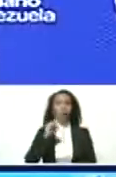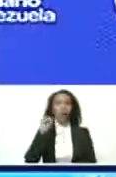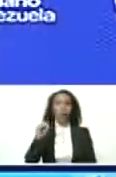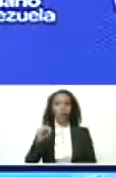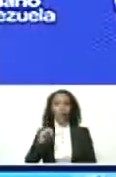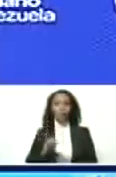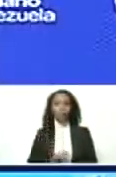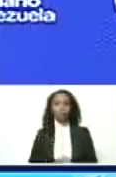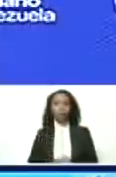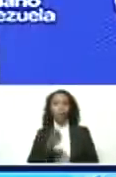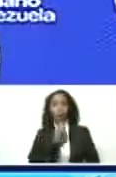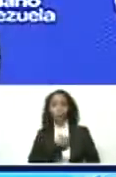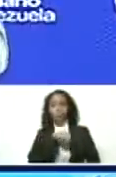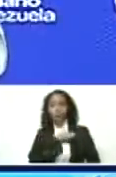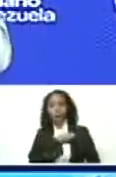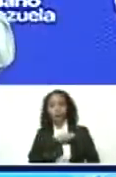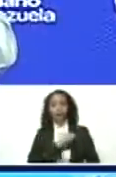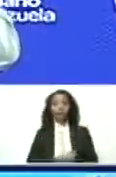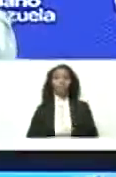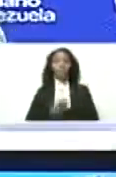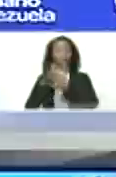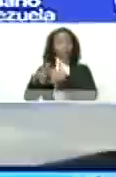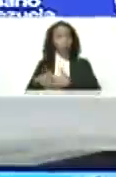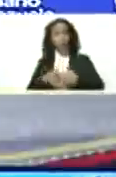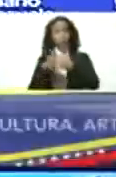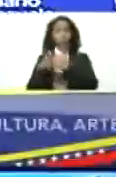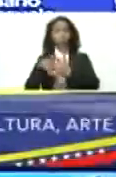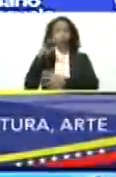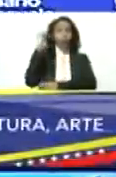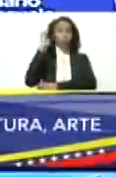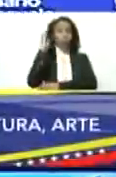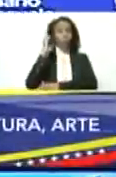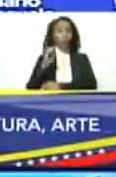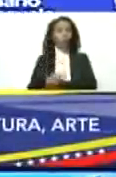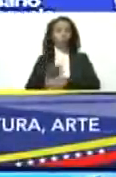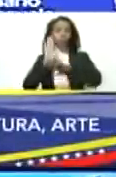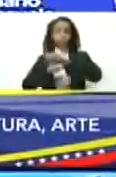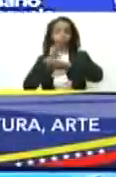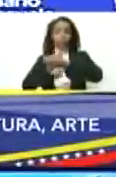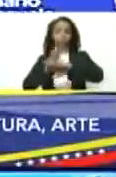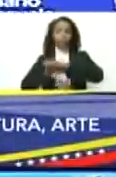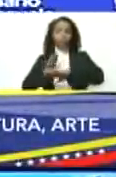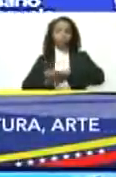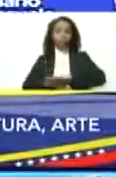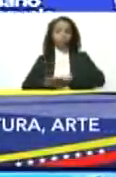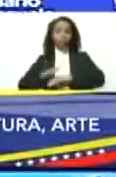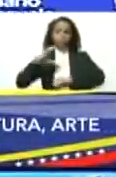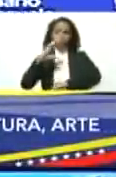de España, de Estados Unidos y Europa, los llama oligarcas.